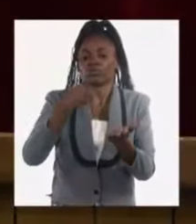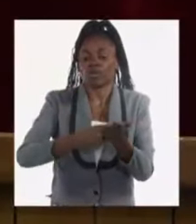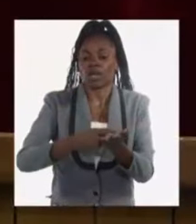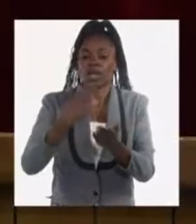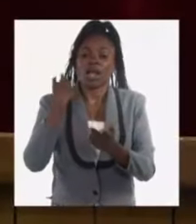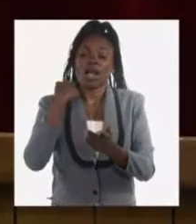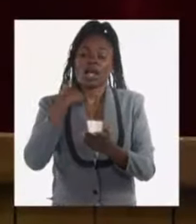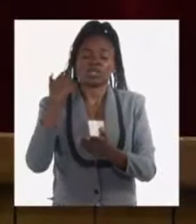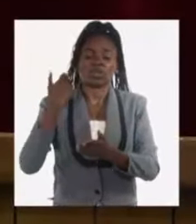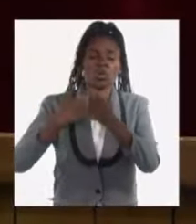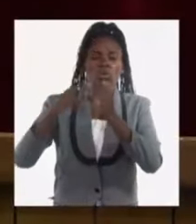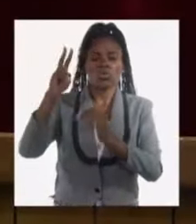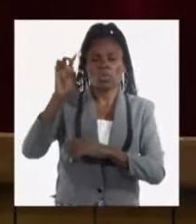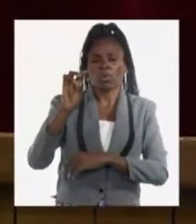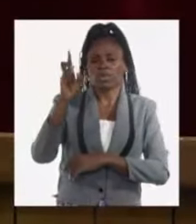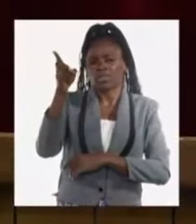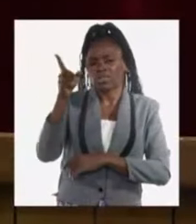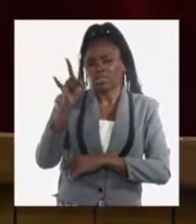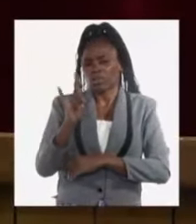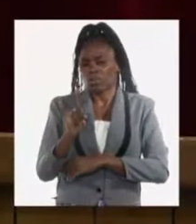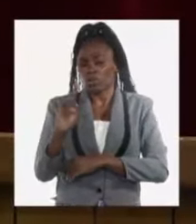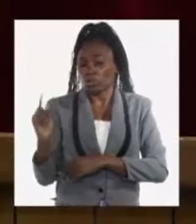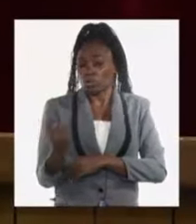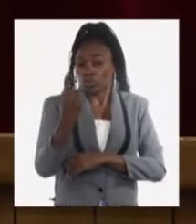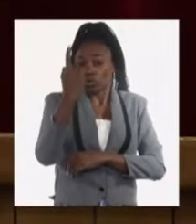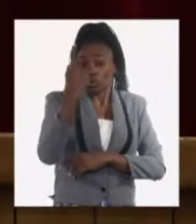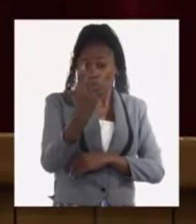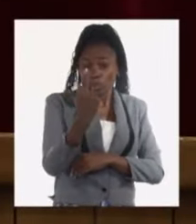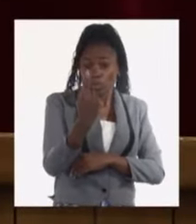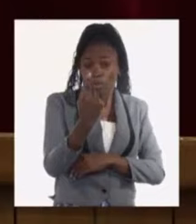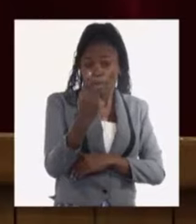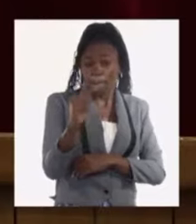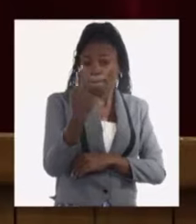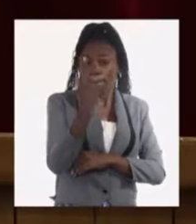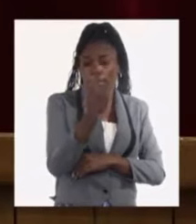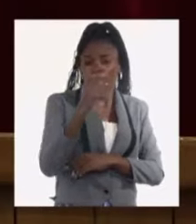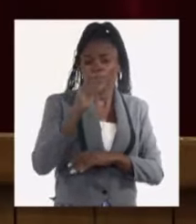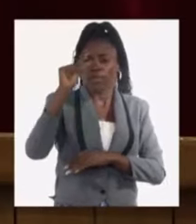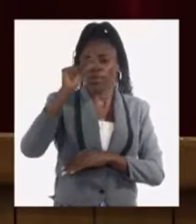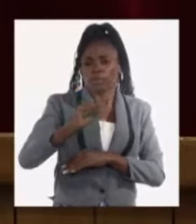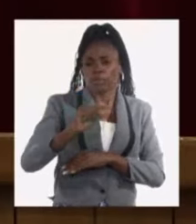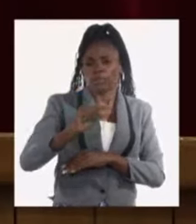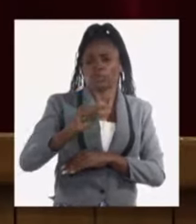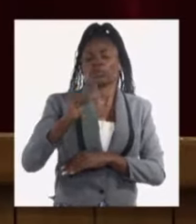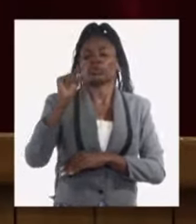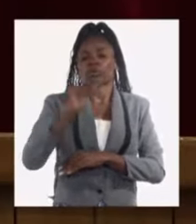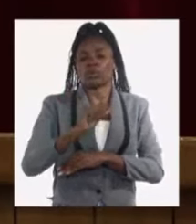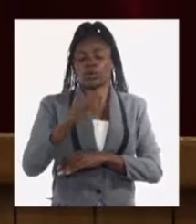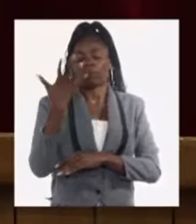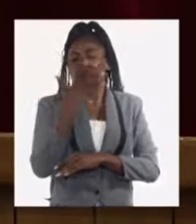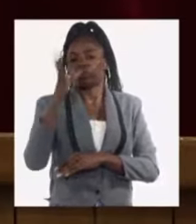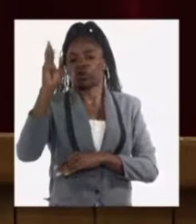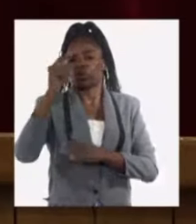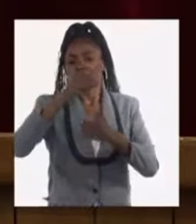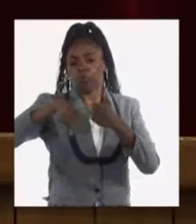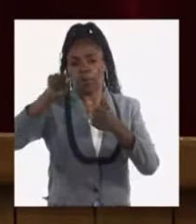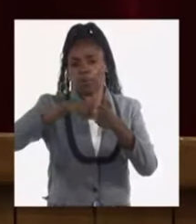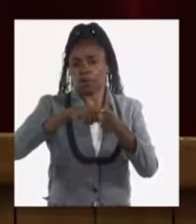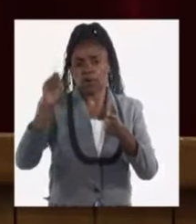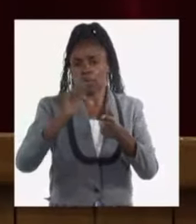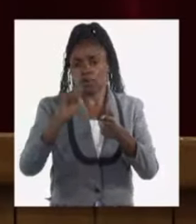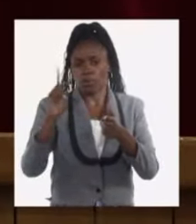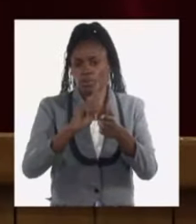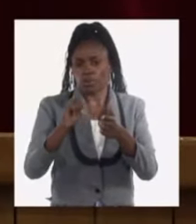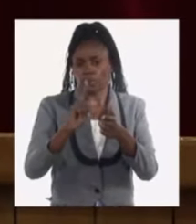2019. O sea, no solamente tenemos una disminución con respecto a las cifras proyectadas en el plan, sino que también tenemos